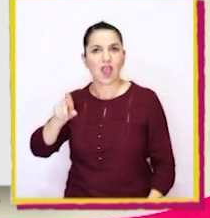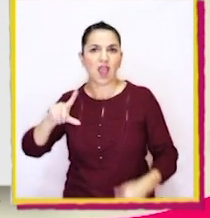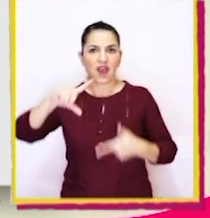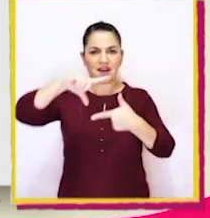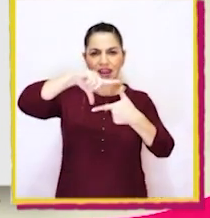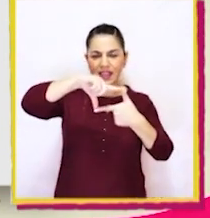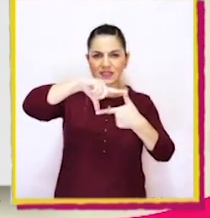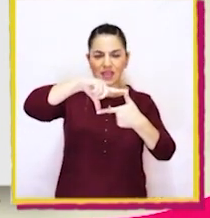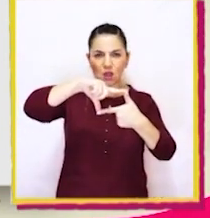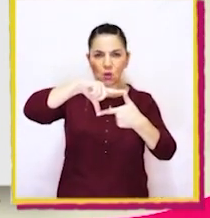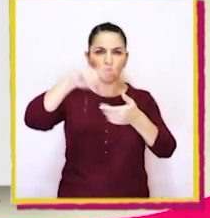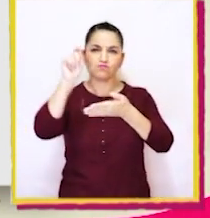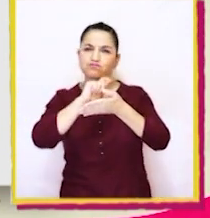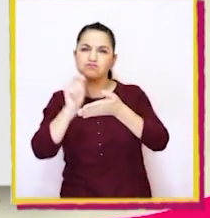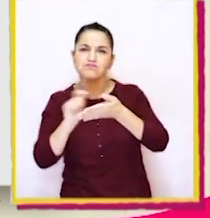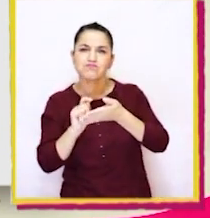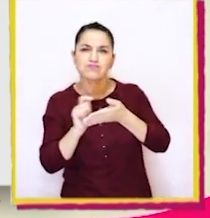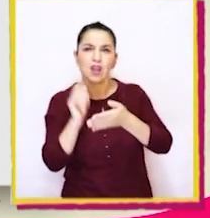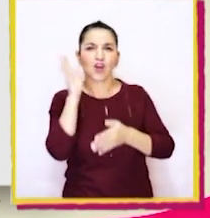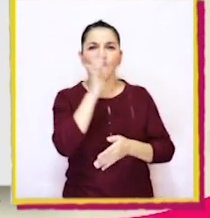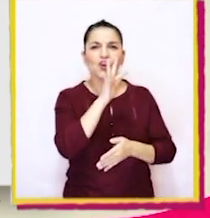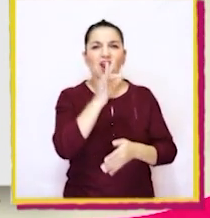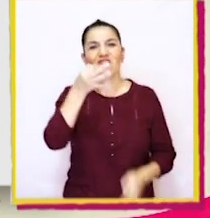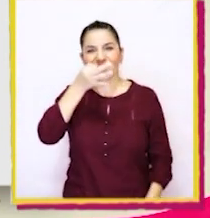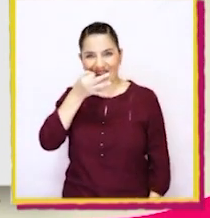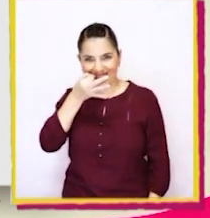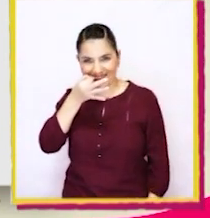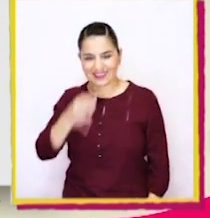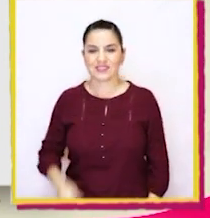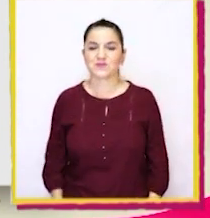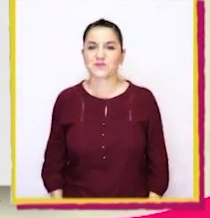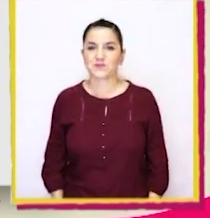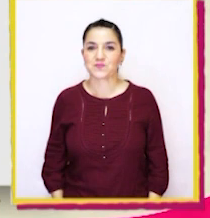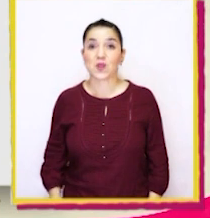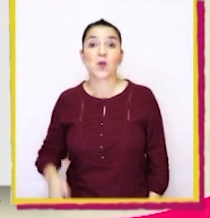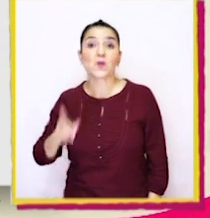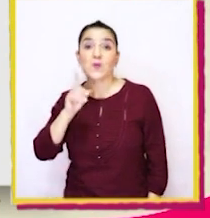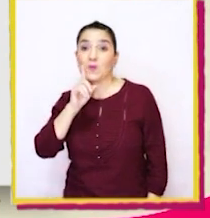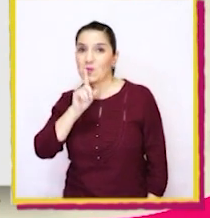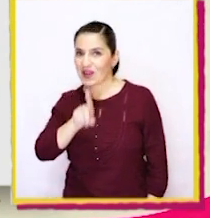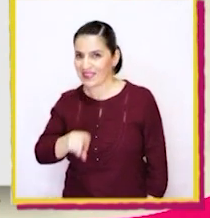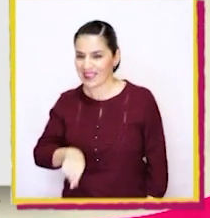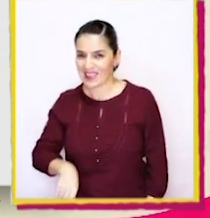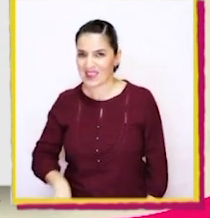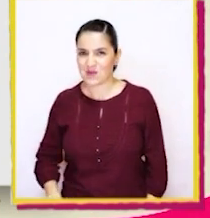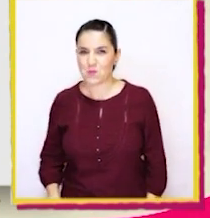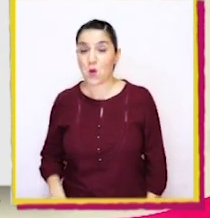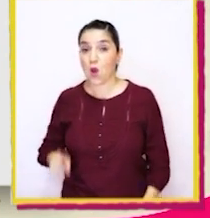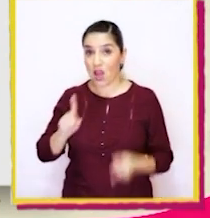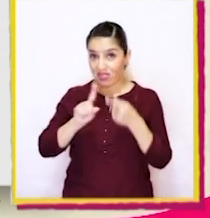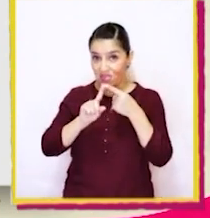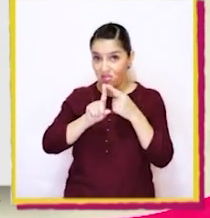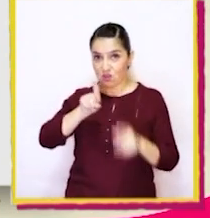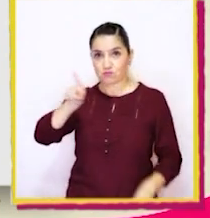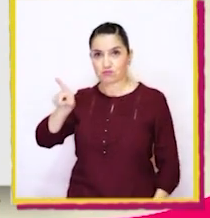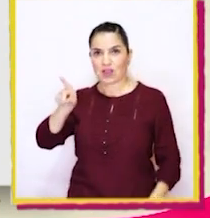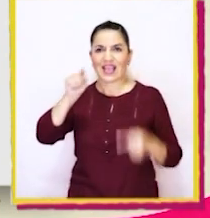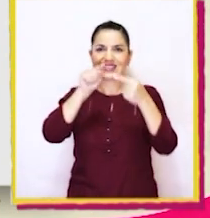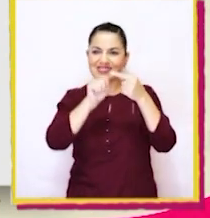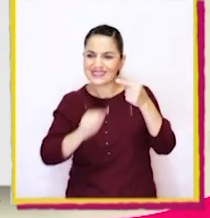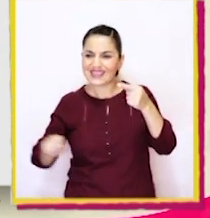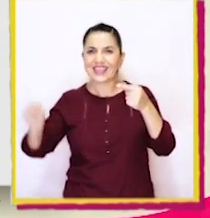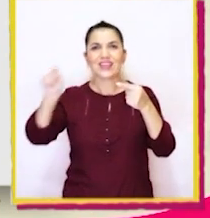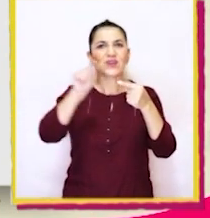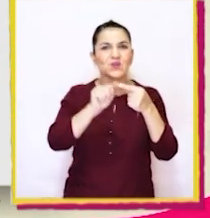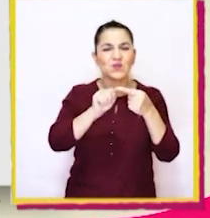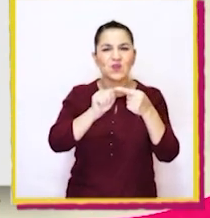los rectángulos para pintarlos de color verde! Y por último, apunten los